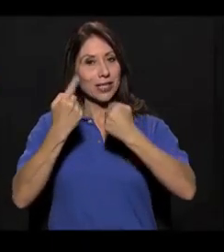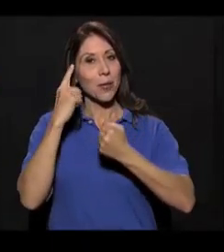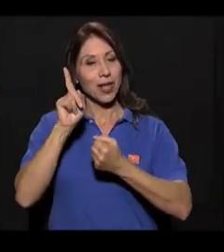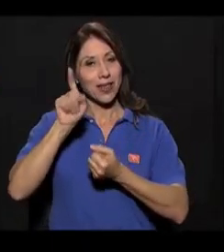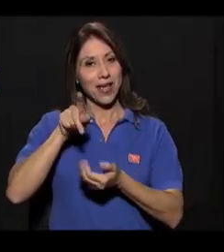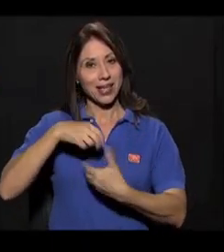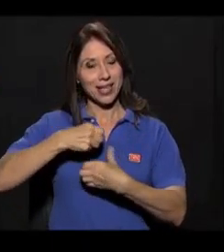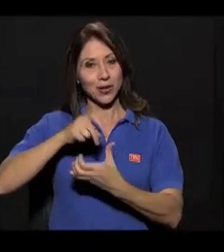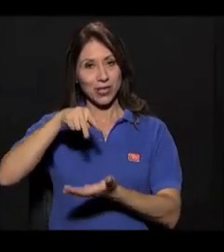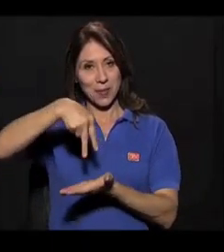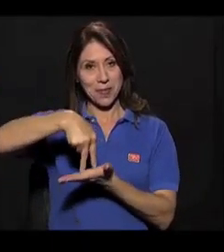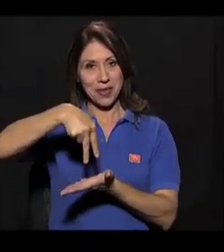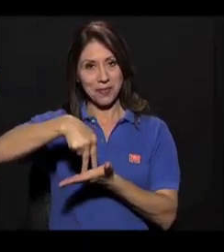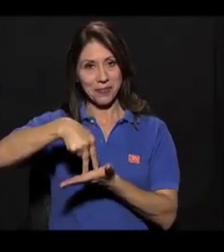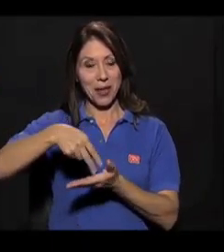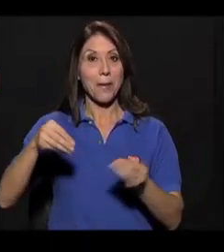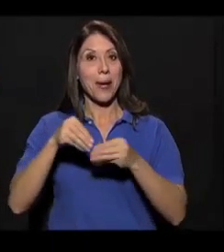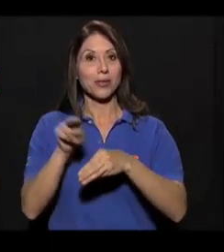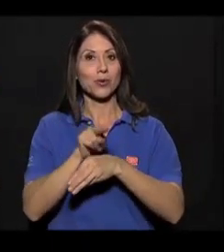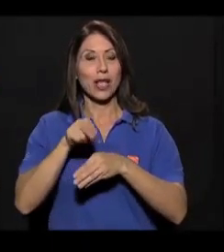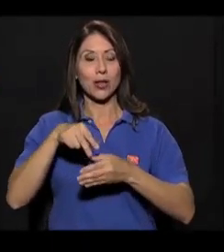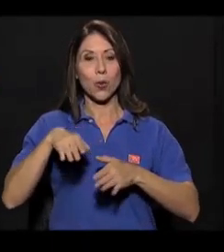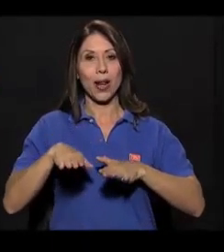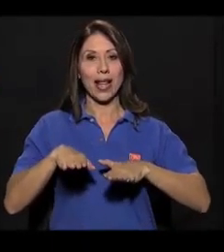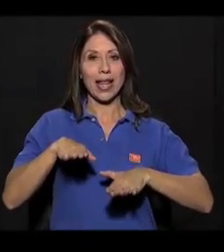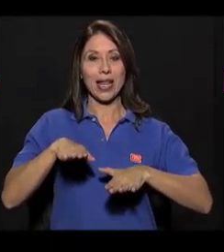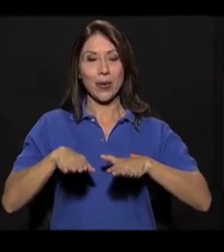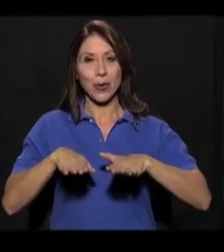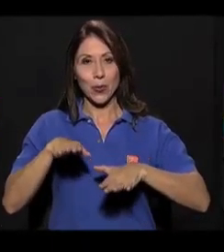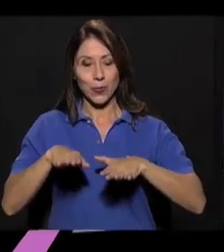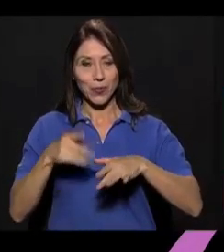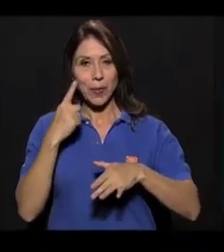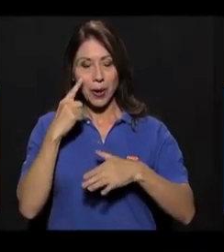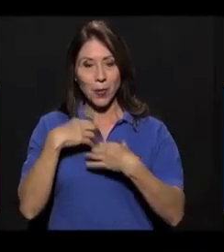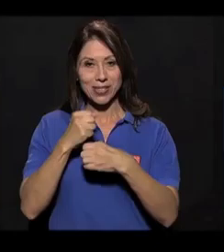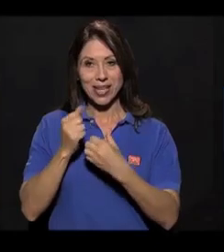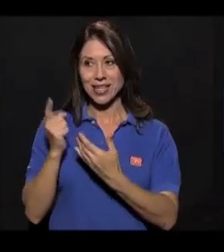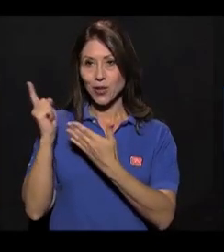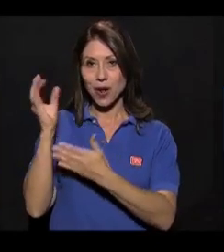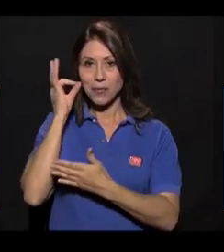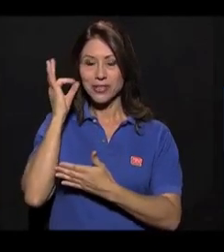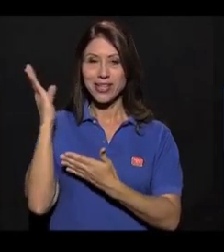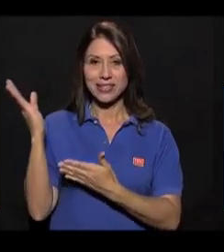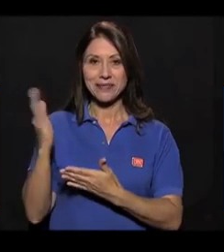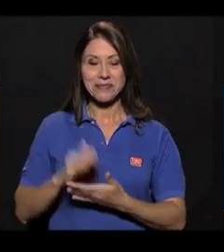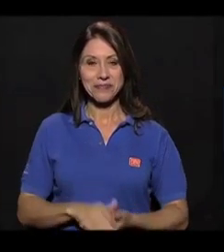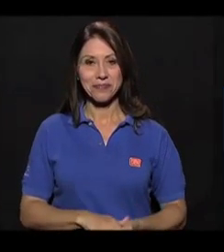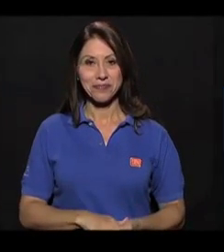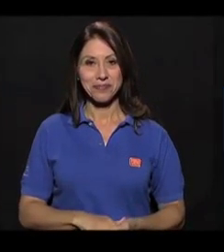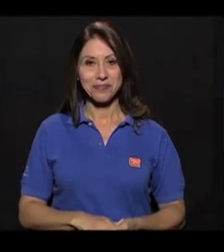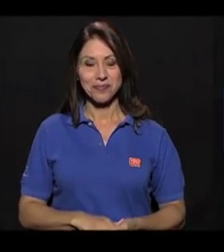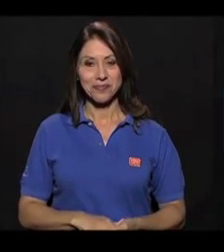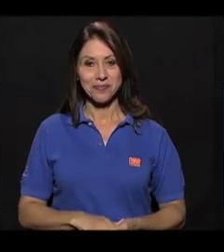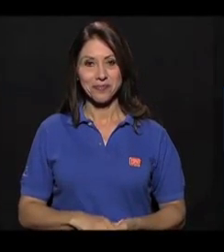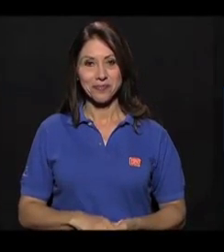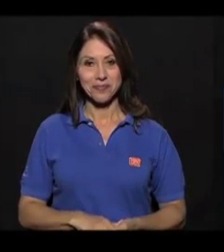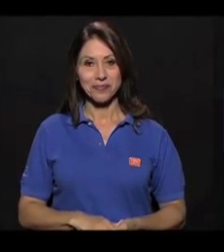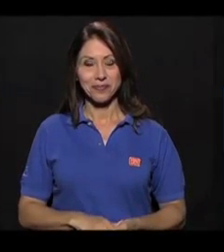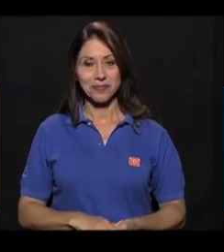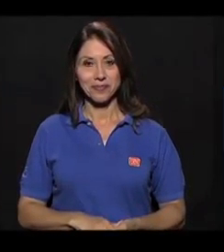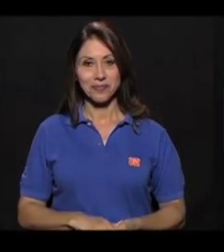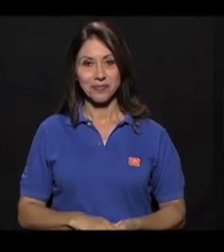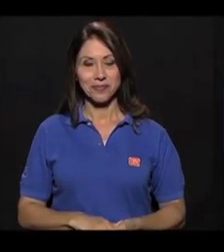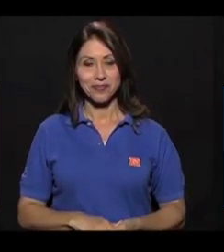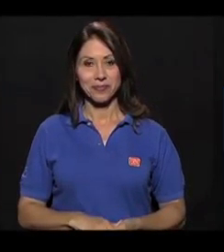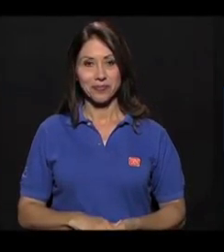son de pie. Implican más el uso del equilibrio. Vamos a iniciar con pierna hacia arriba. Sube, bajo, subo y bajo.